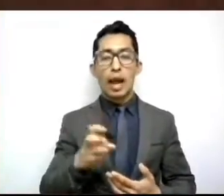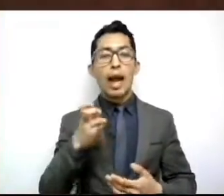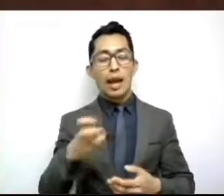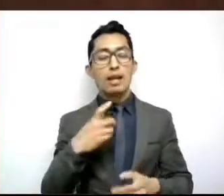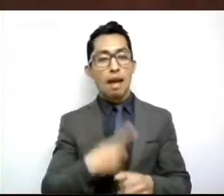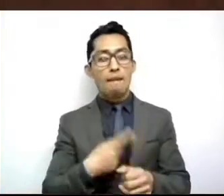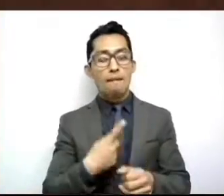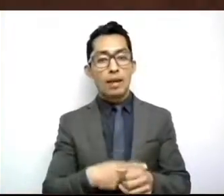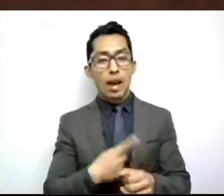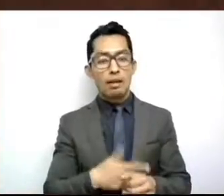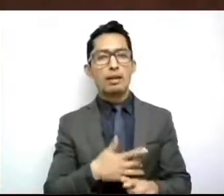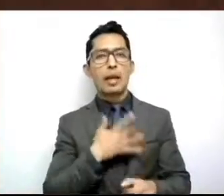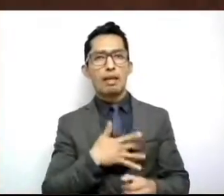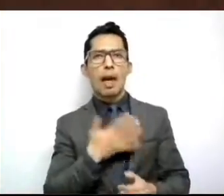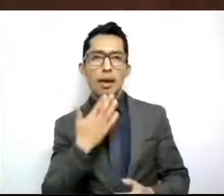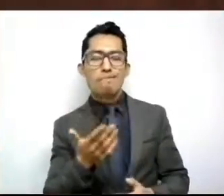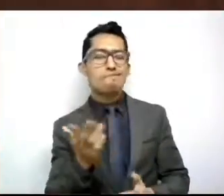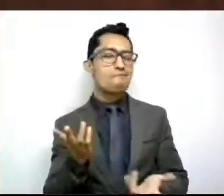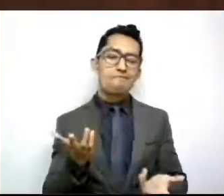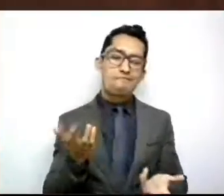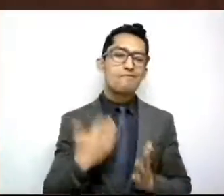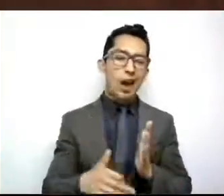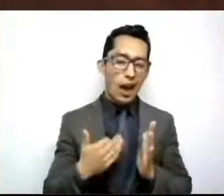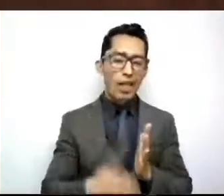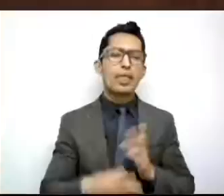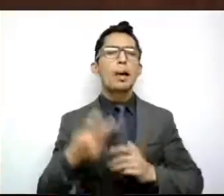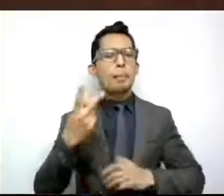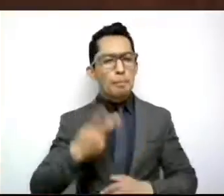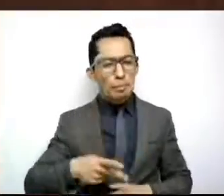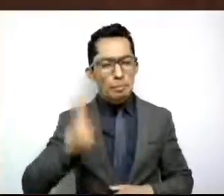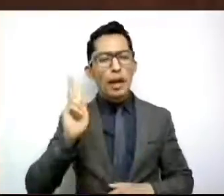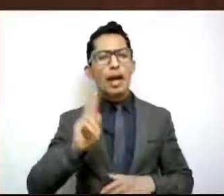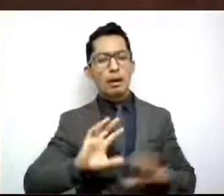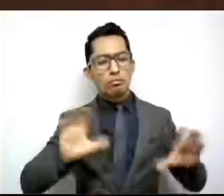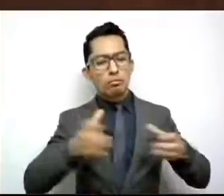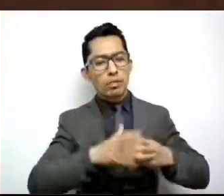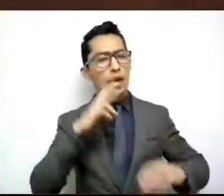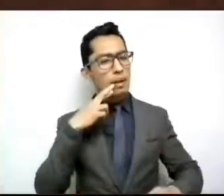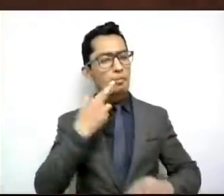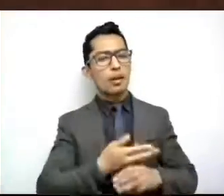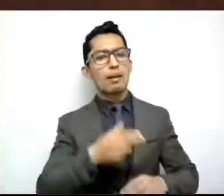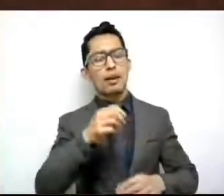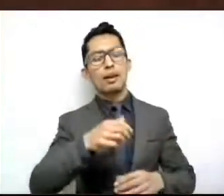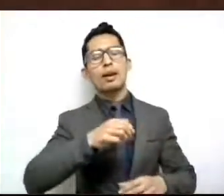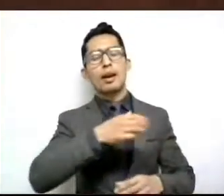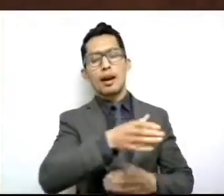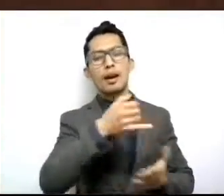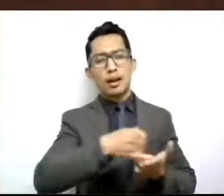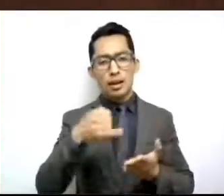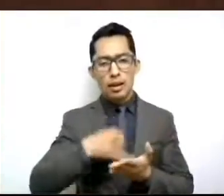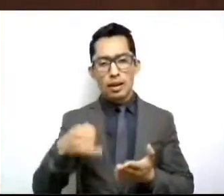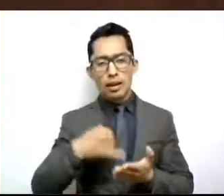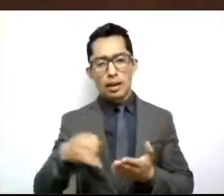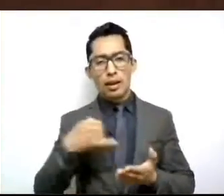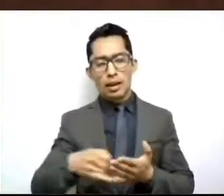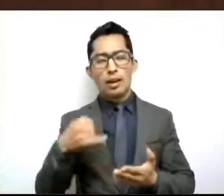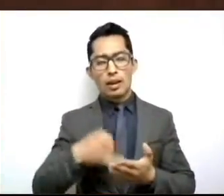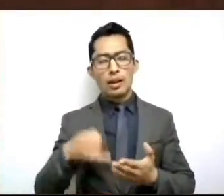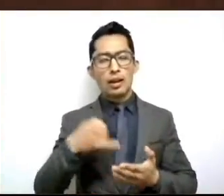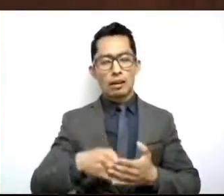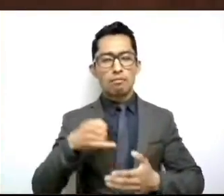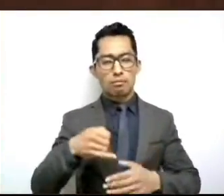alentadora. Sin embargo, el Departamento de Agricultura Norteamericana emitió